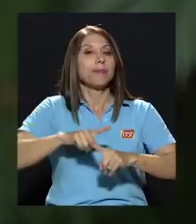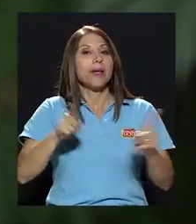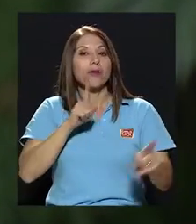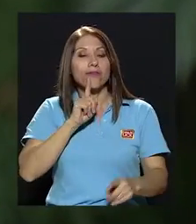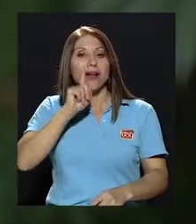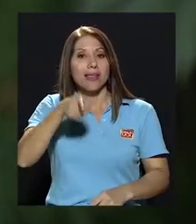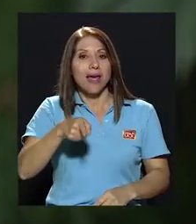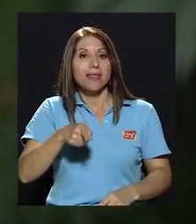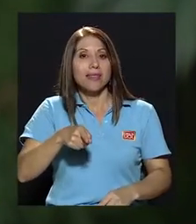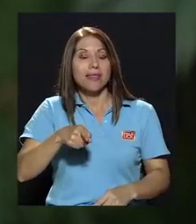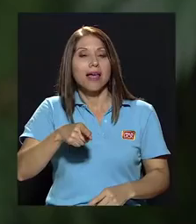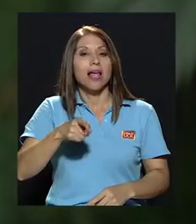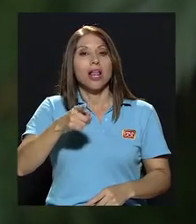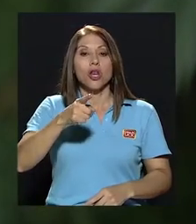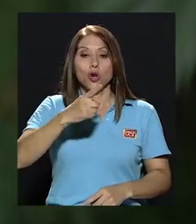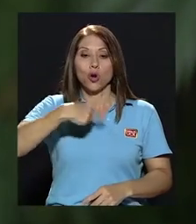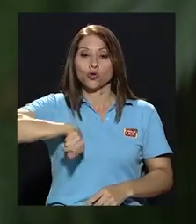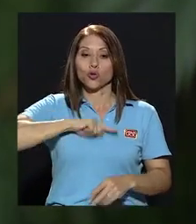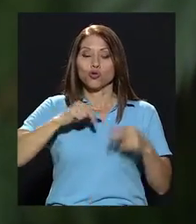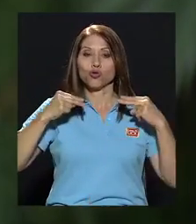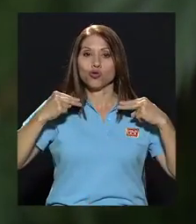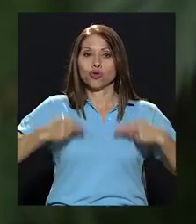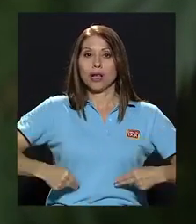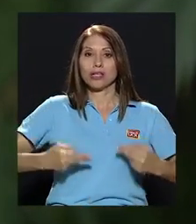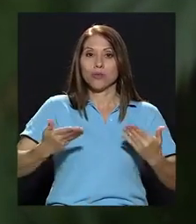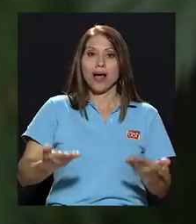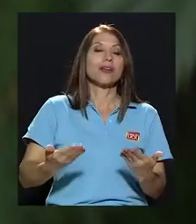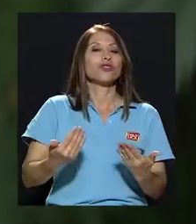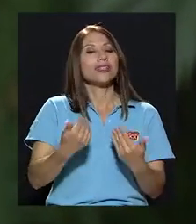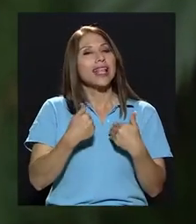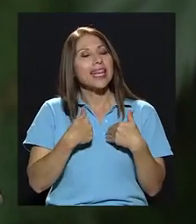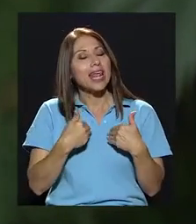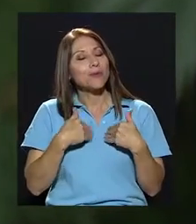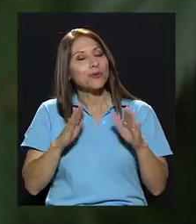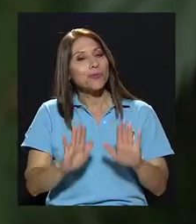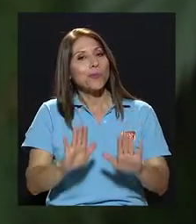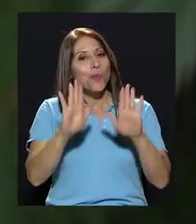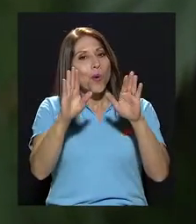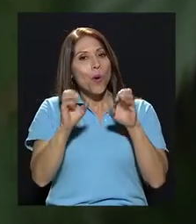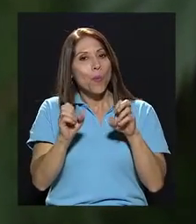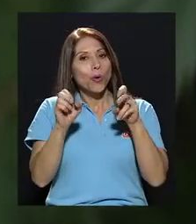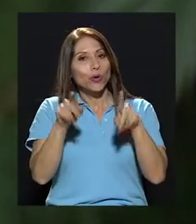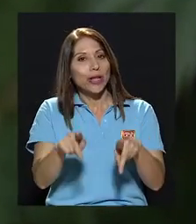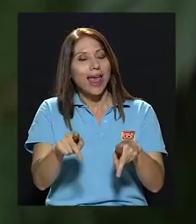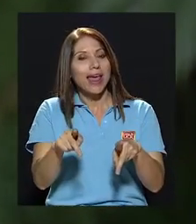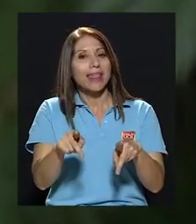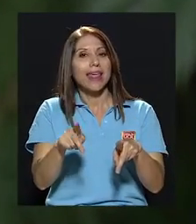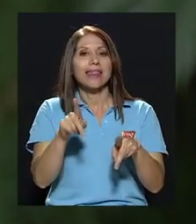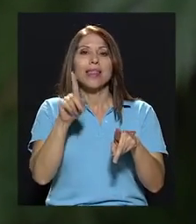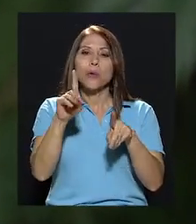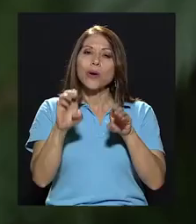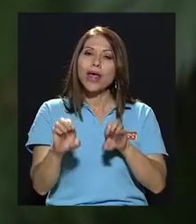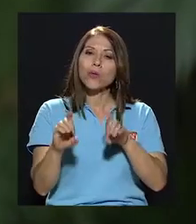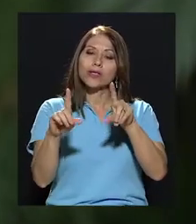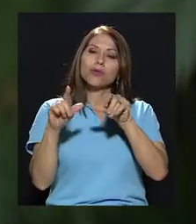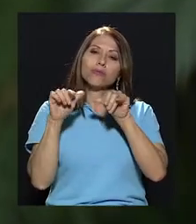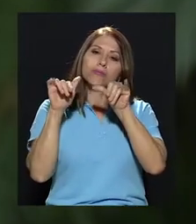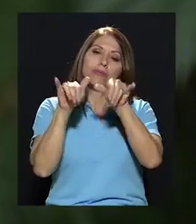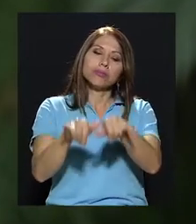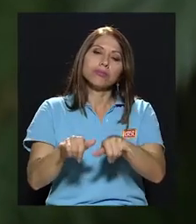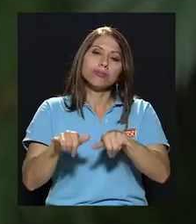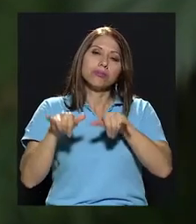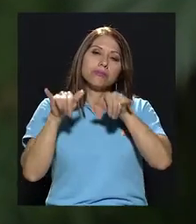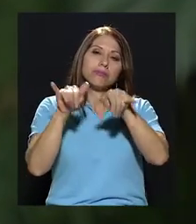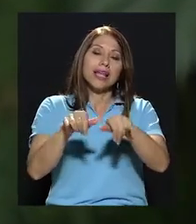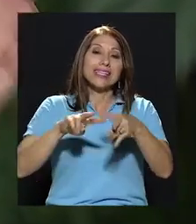pero en realidad lo que tenemos los seres humanos es la maravillosa oportunidad de tener una educación permanente,